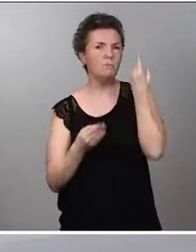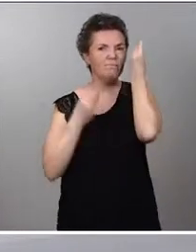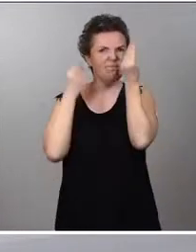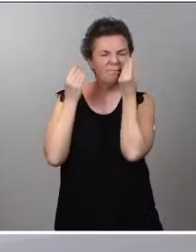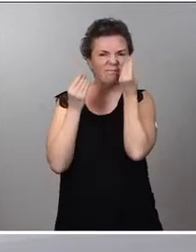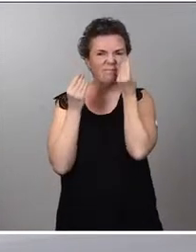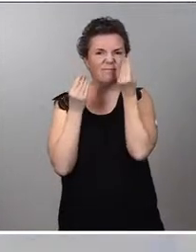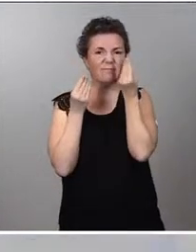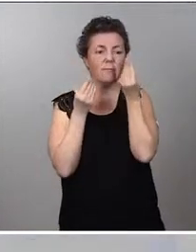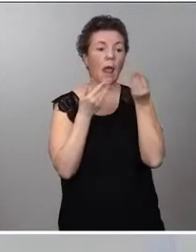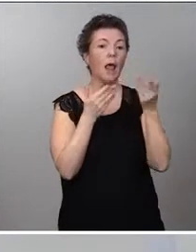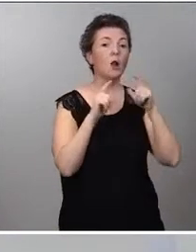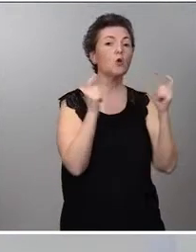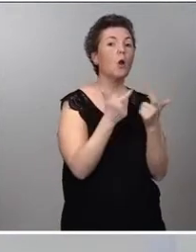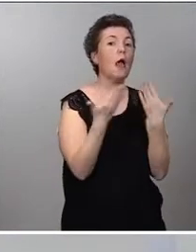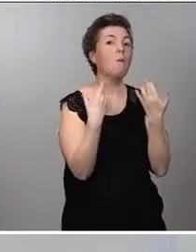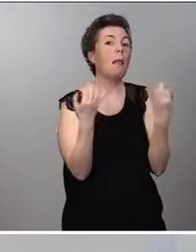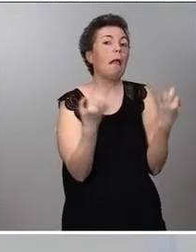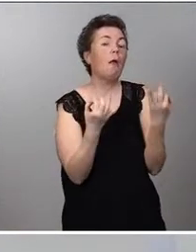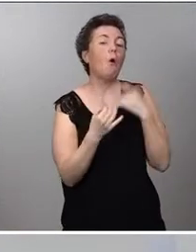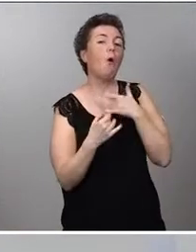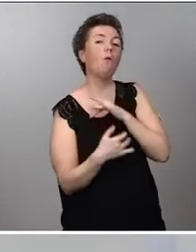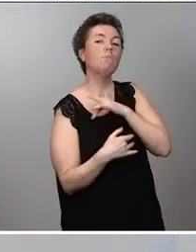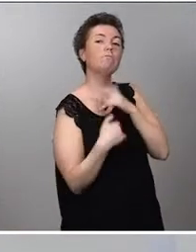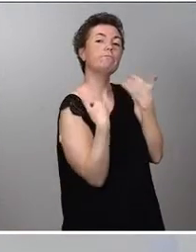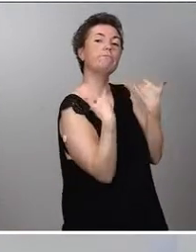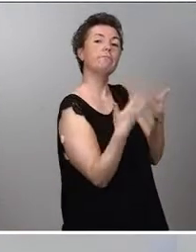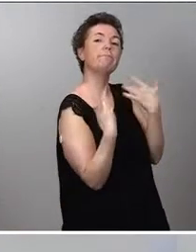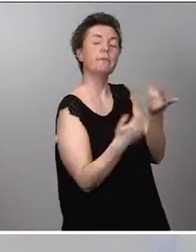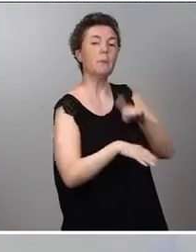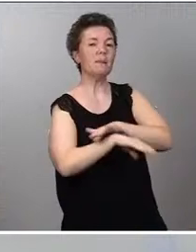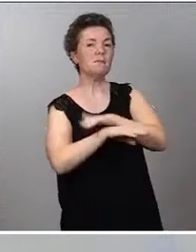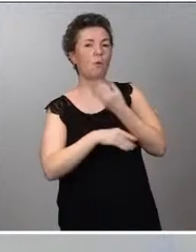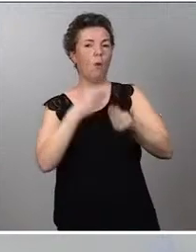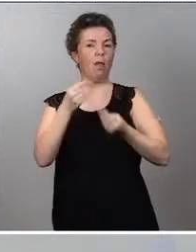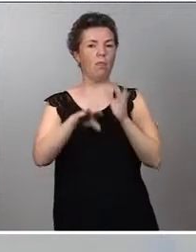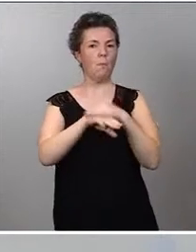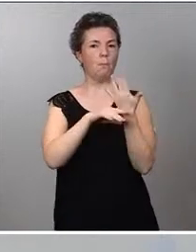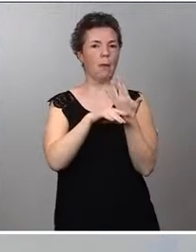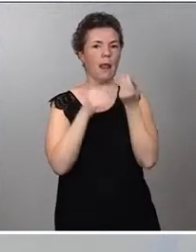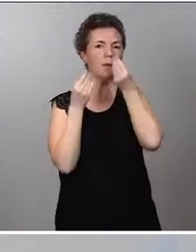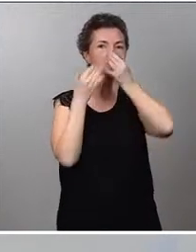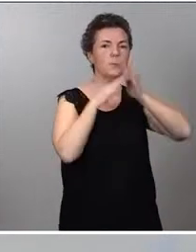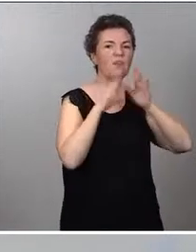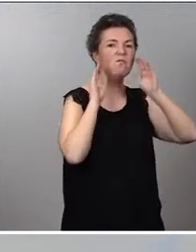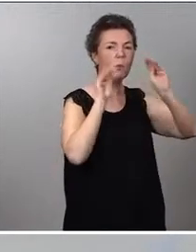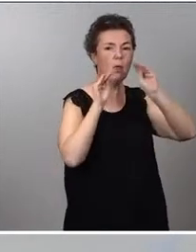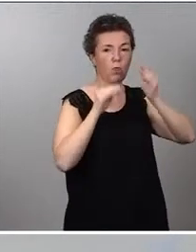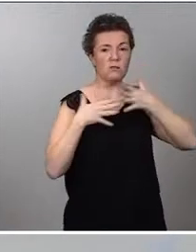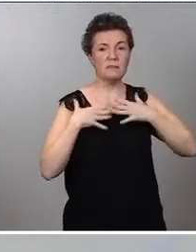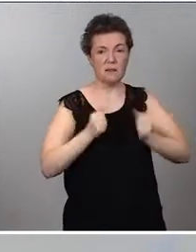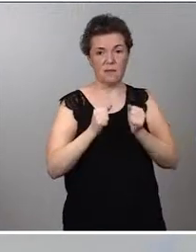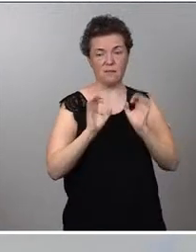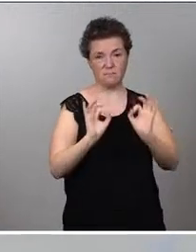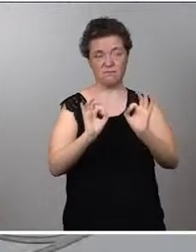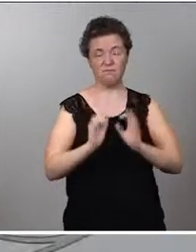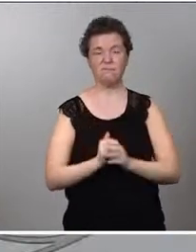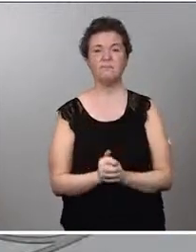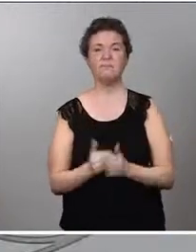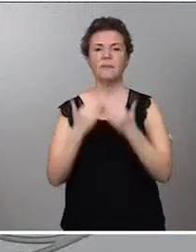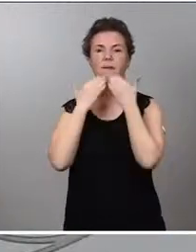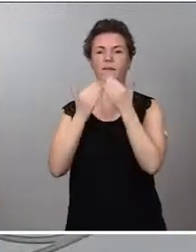mesa en esa reunión? ¿O qué concesiones estaría dispuesto el Ministerio a hacer para la transferencia de la formación sanitaria especializada? Muchas gracias.